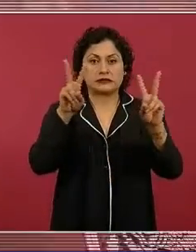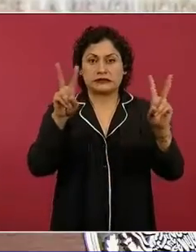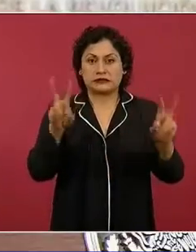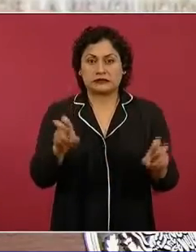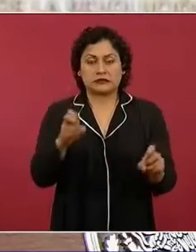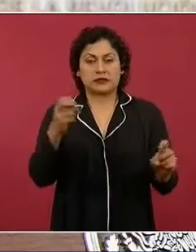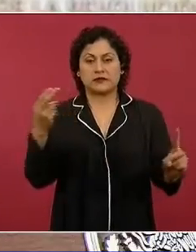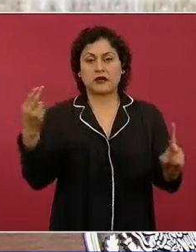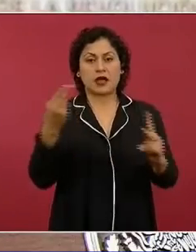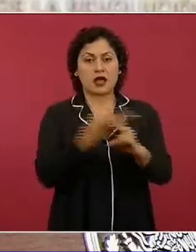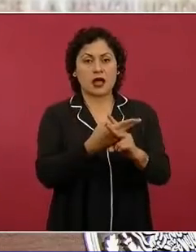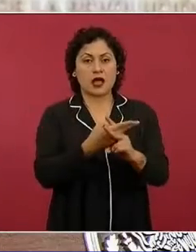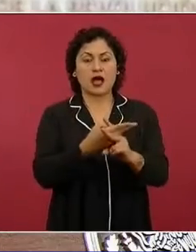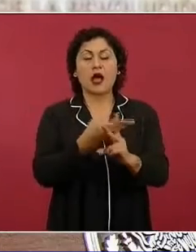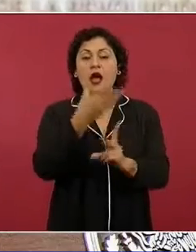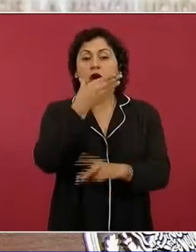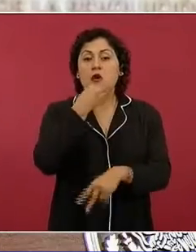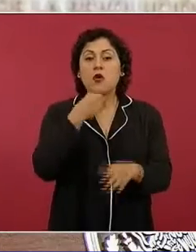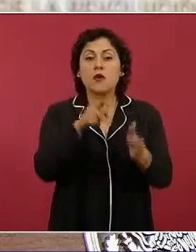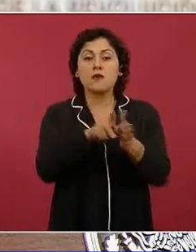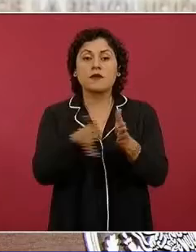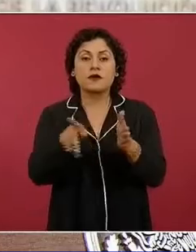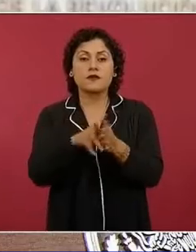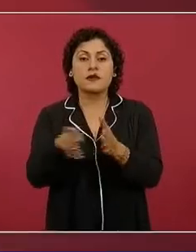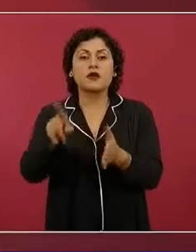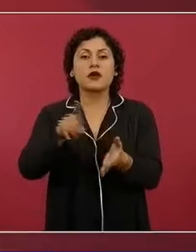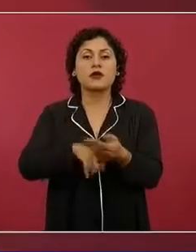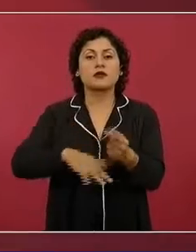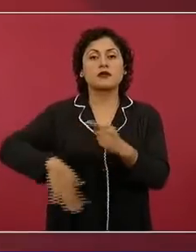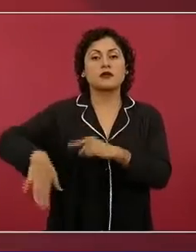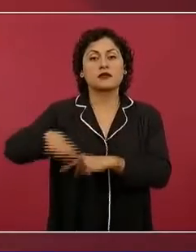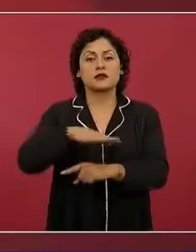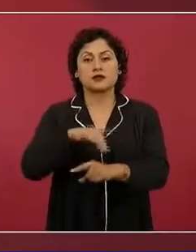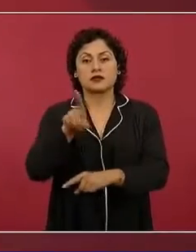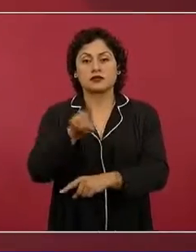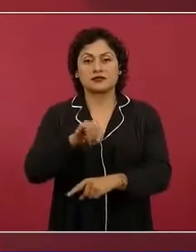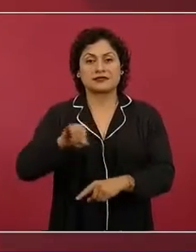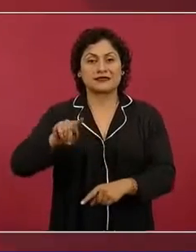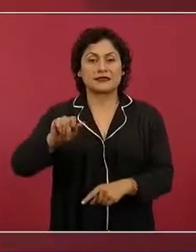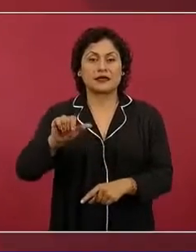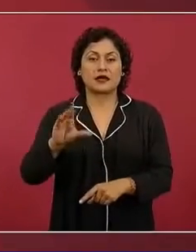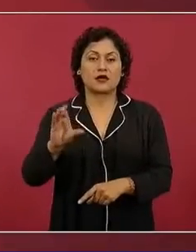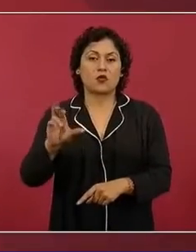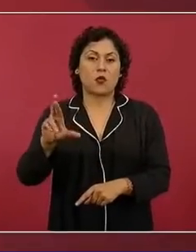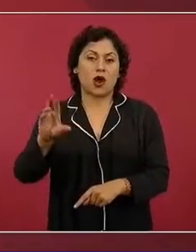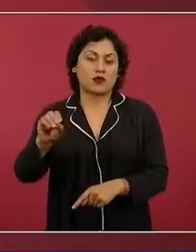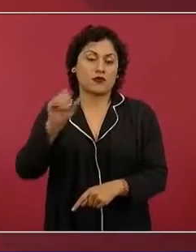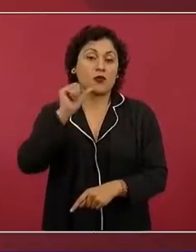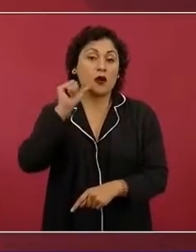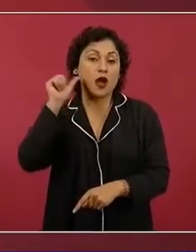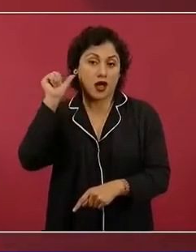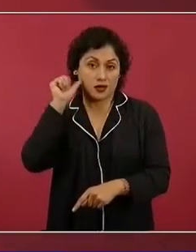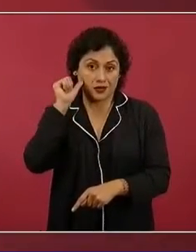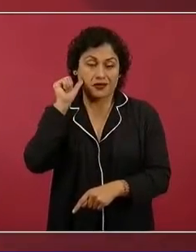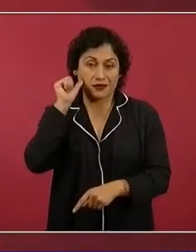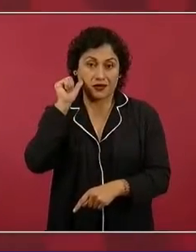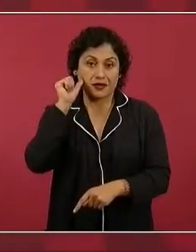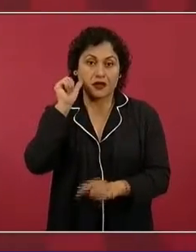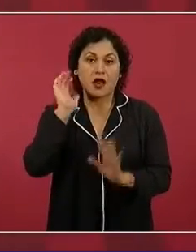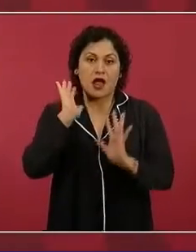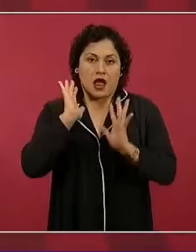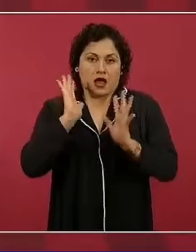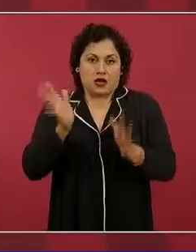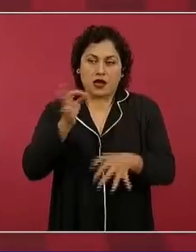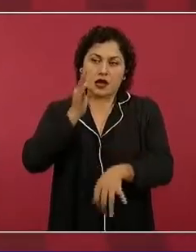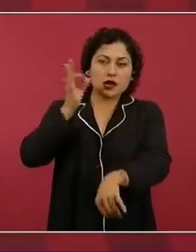periodista de Zitaco Aro de ayer. Ya estamos haciendo la investigación,